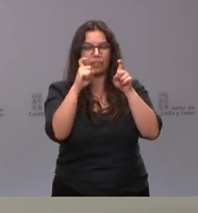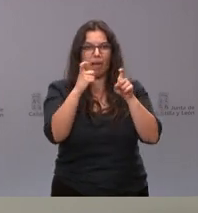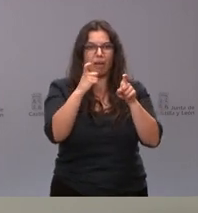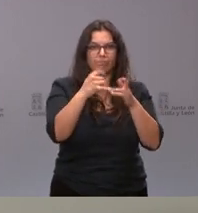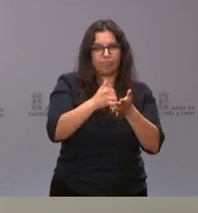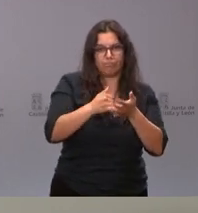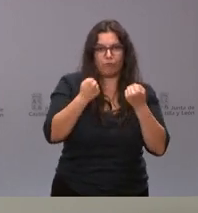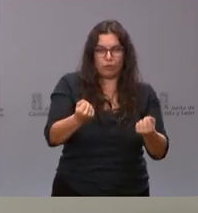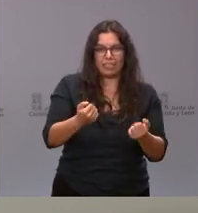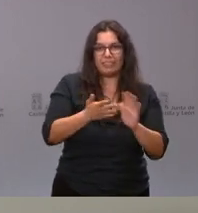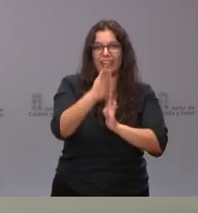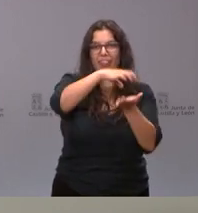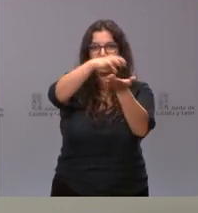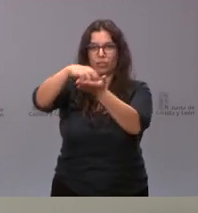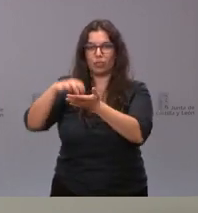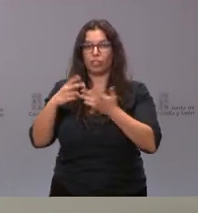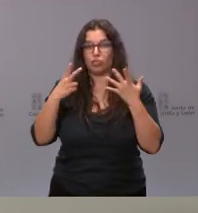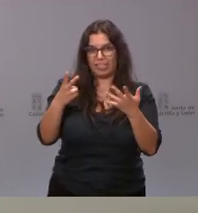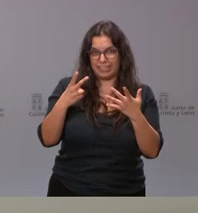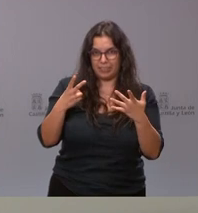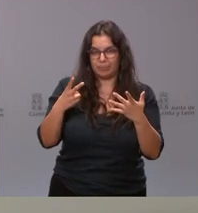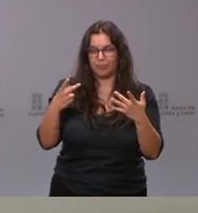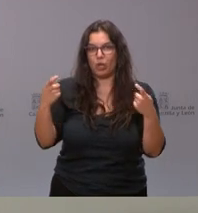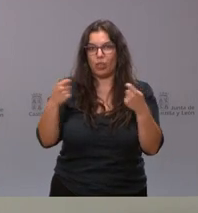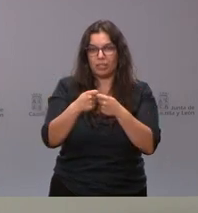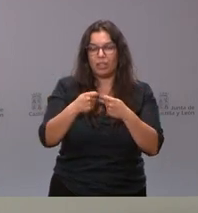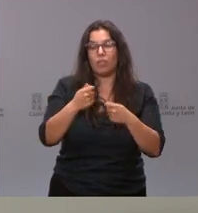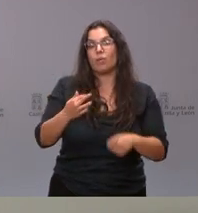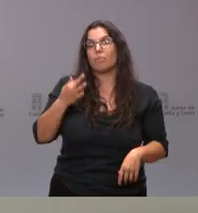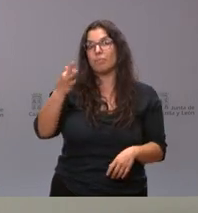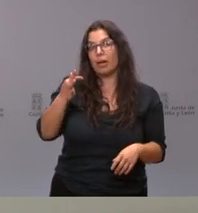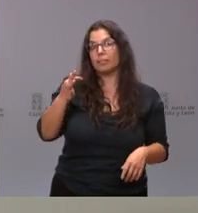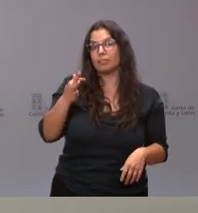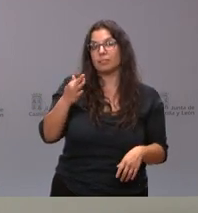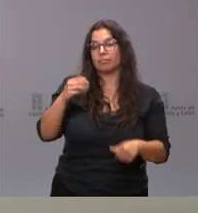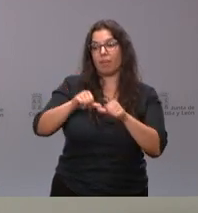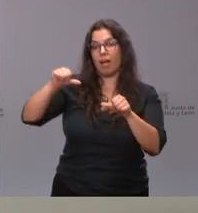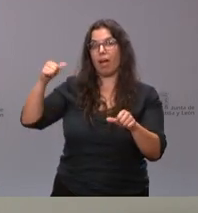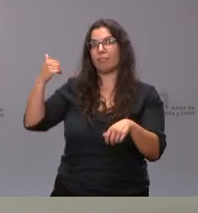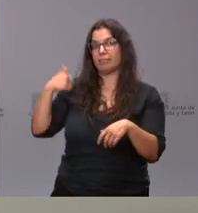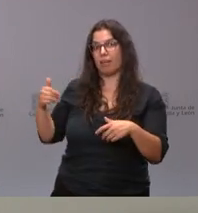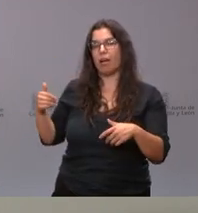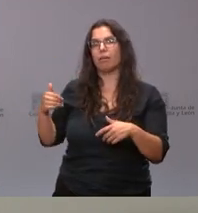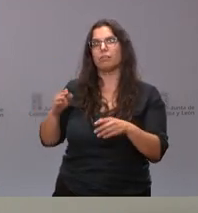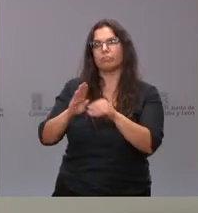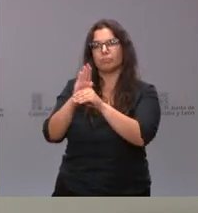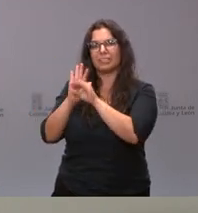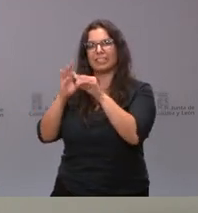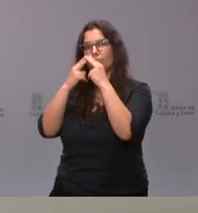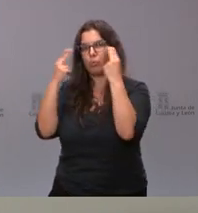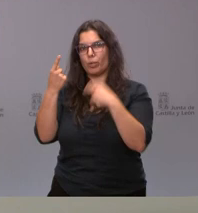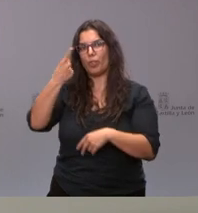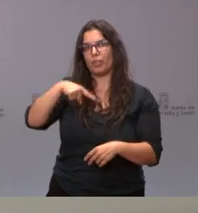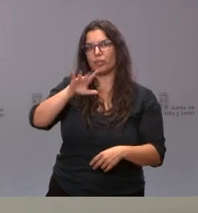Estamos hablando de siete centros concertados y a esto se han unido los que ya veníamos prestando en los centros de carácter público, que eran